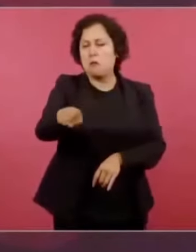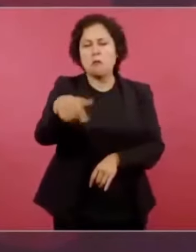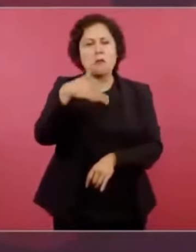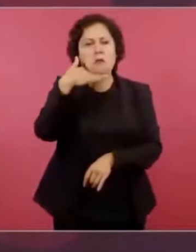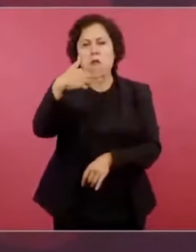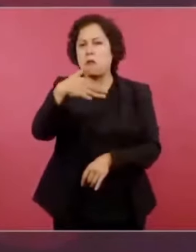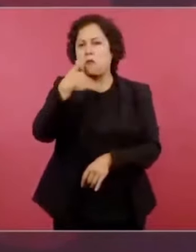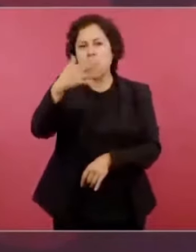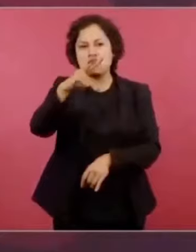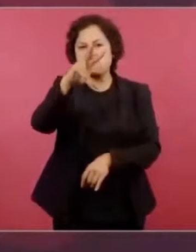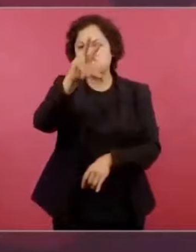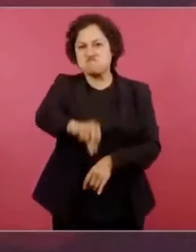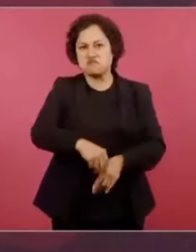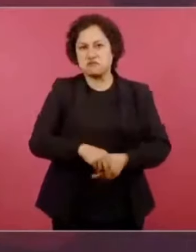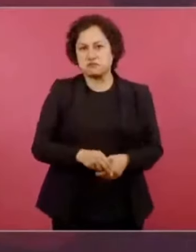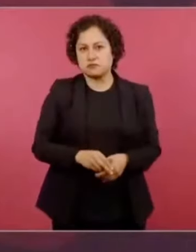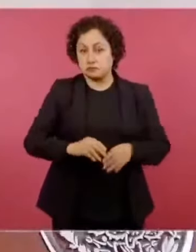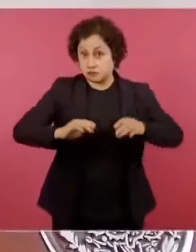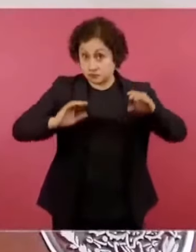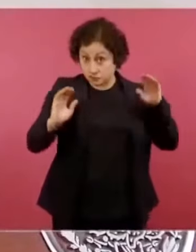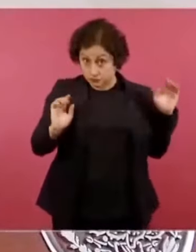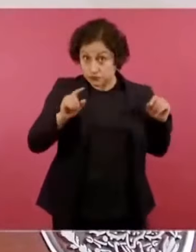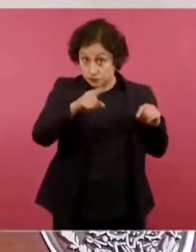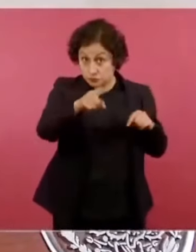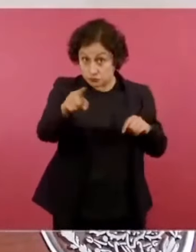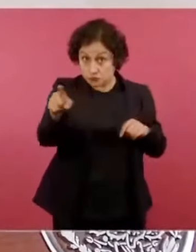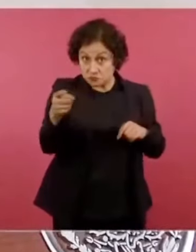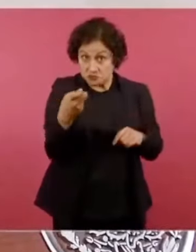importante de discusión, de análisis.